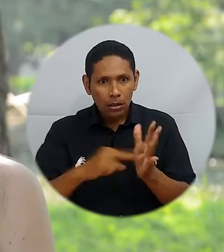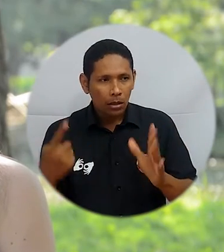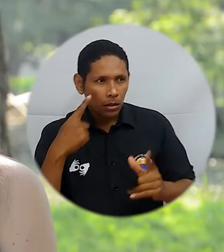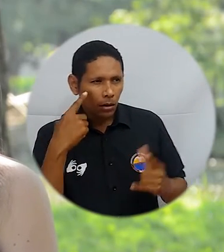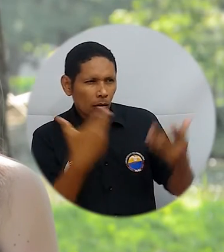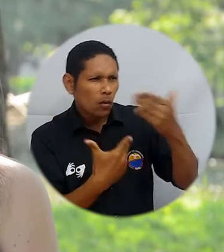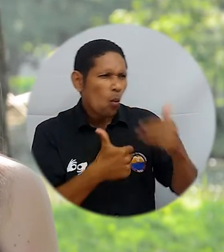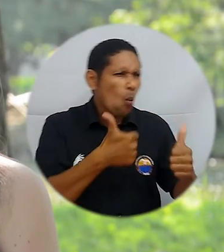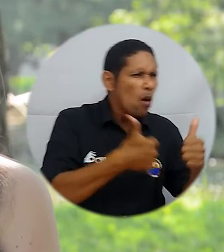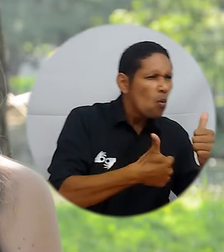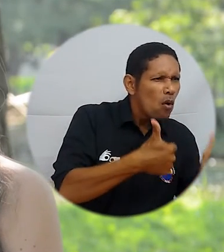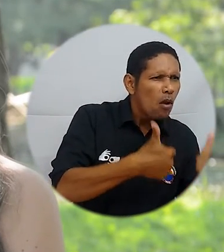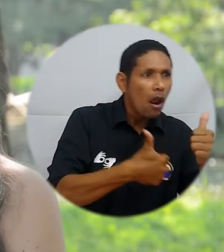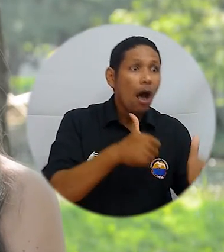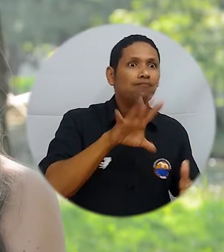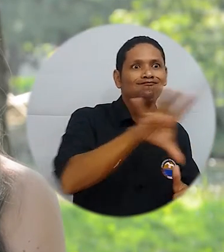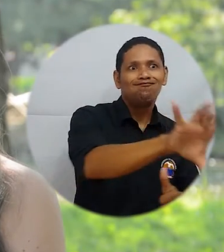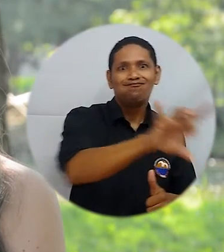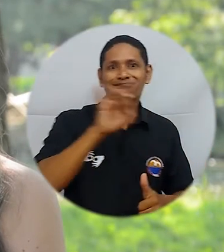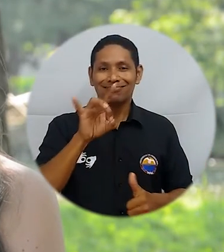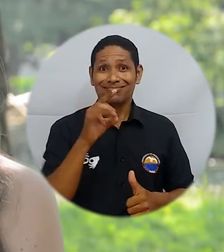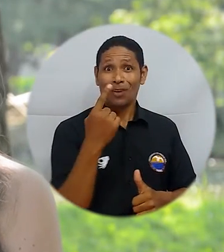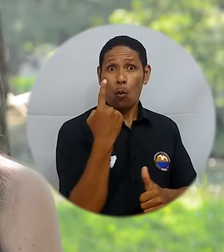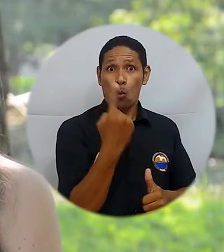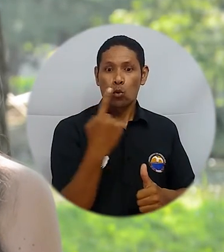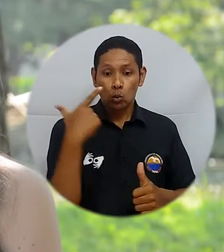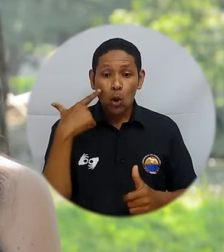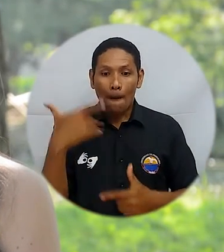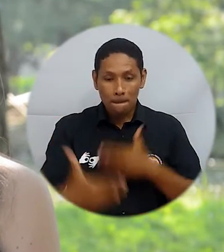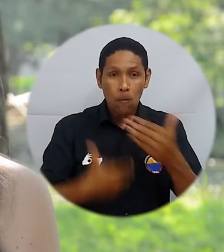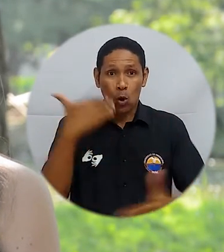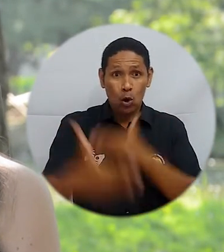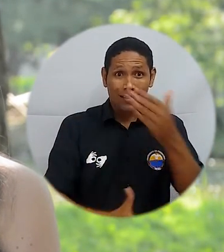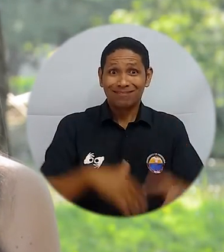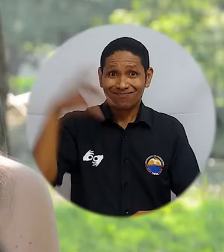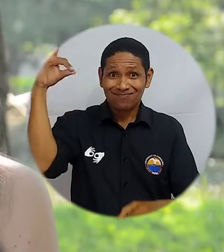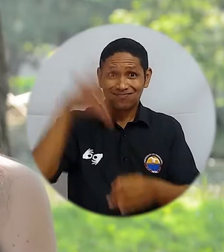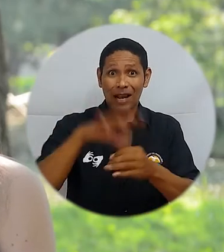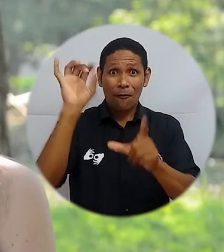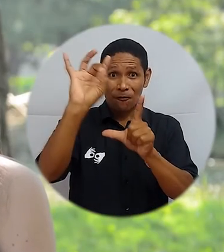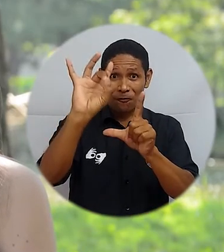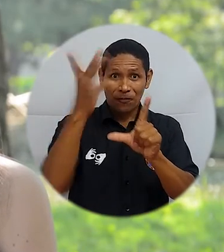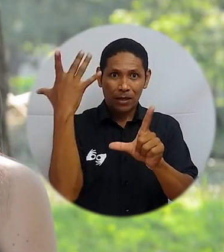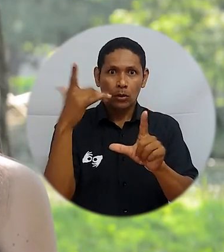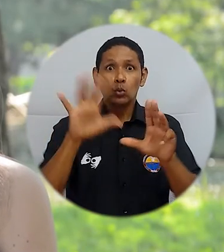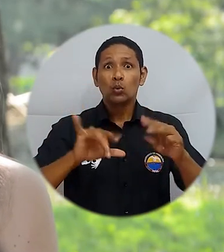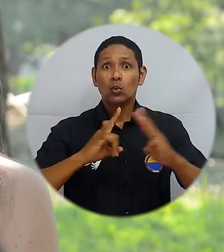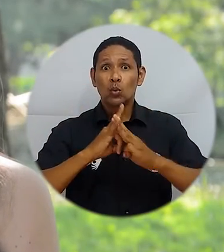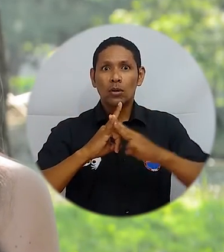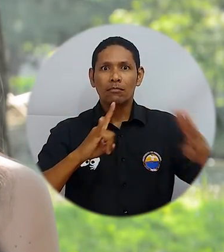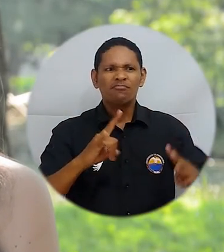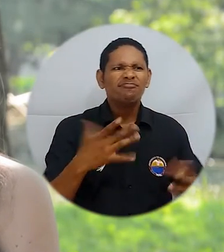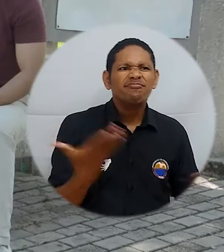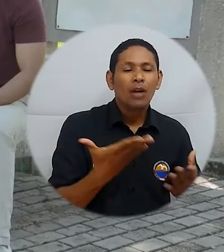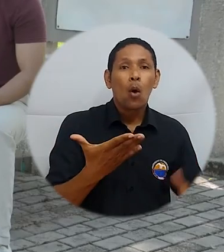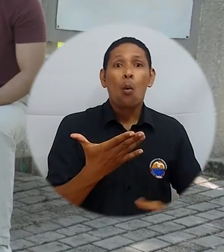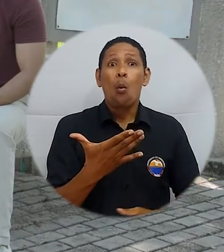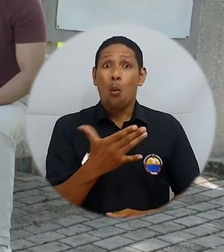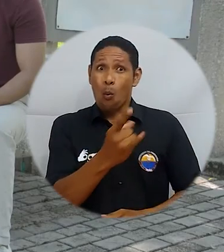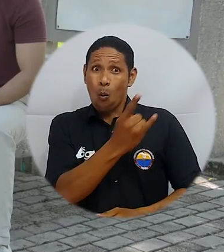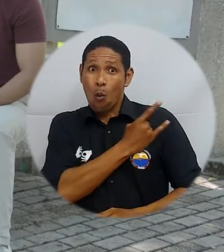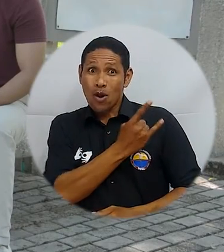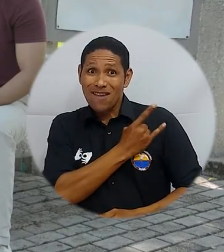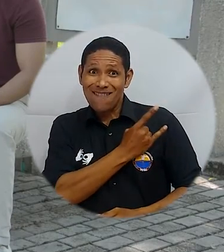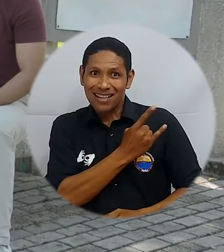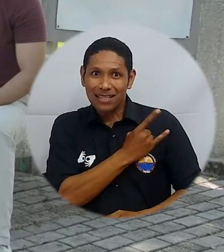Técnica de la Consulta, el sistema electrónico de votación seleccionado para llevar a cabo el proceso de consulta virtual en Uni Magdalena es